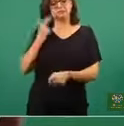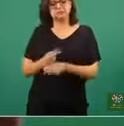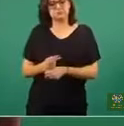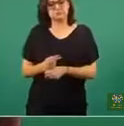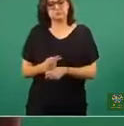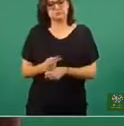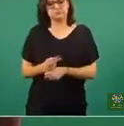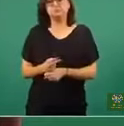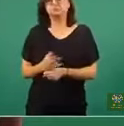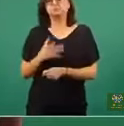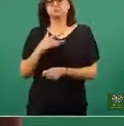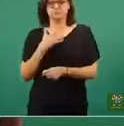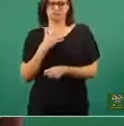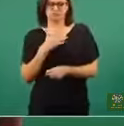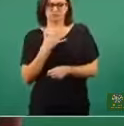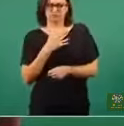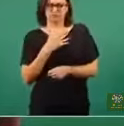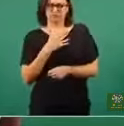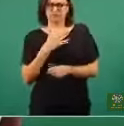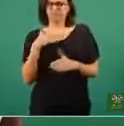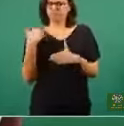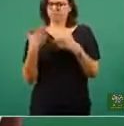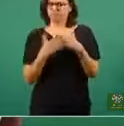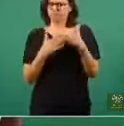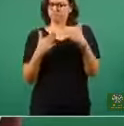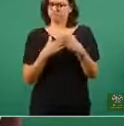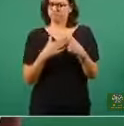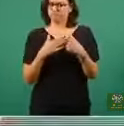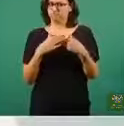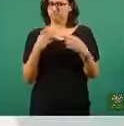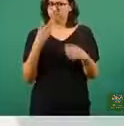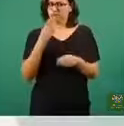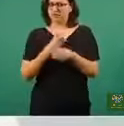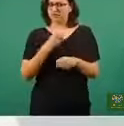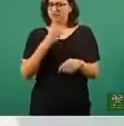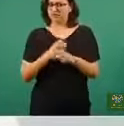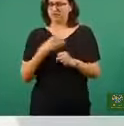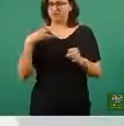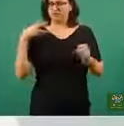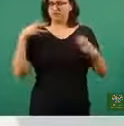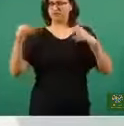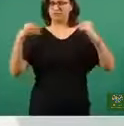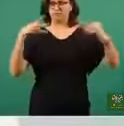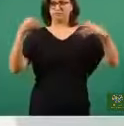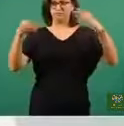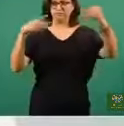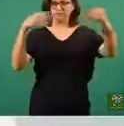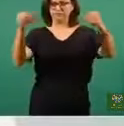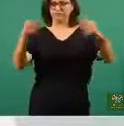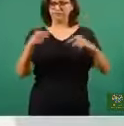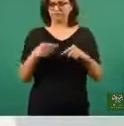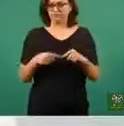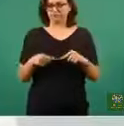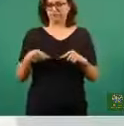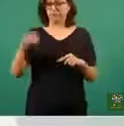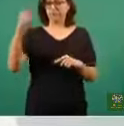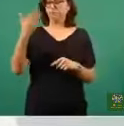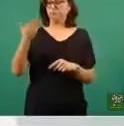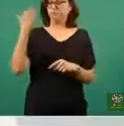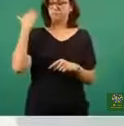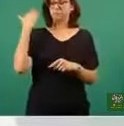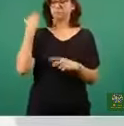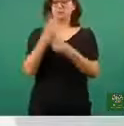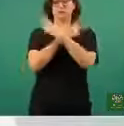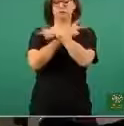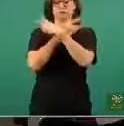estado mencionando como una tercera ola o un siguiente rebrote, en base también al periodo vacacional de Semana Santa